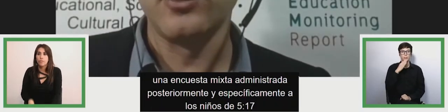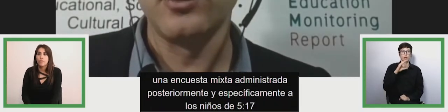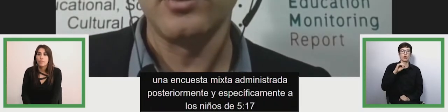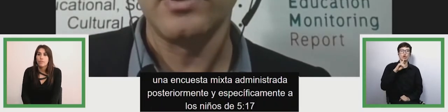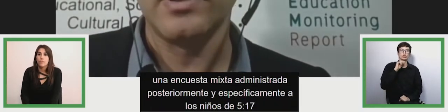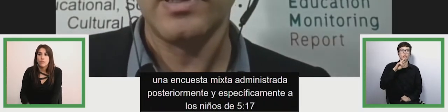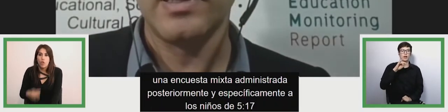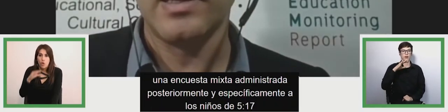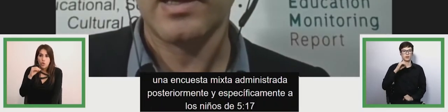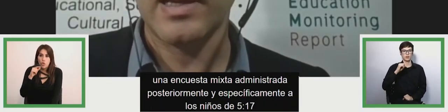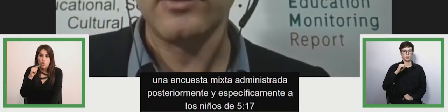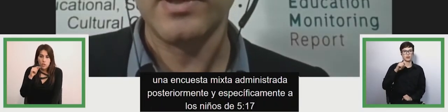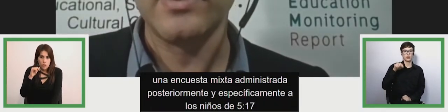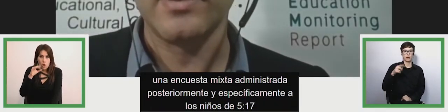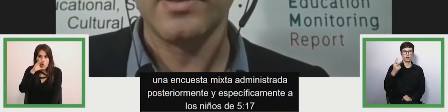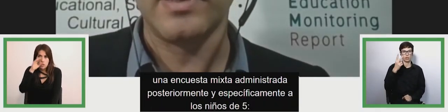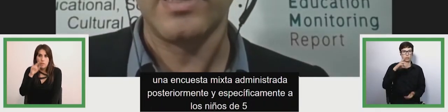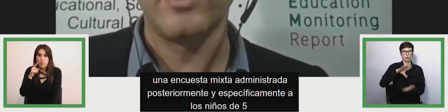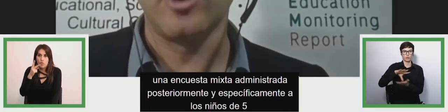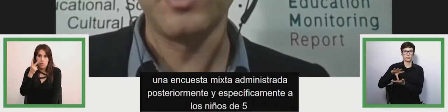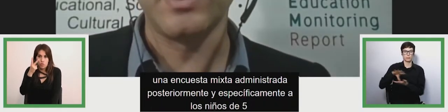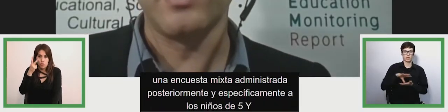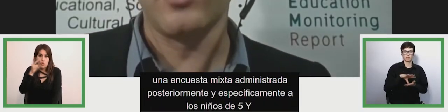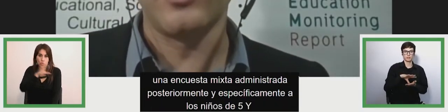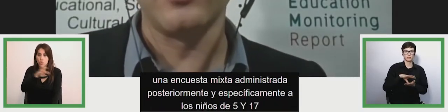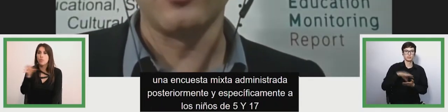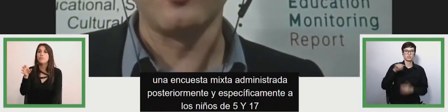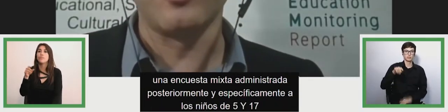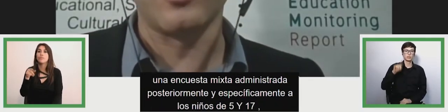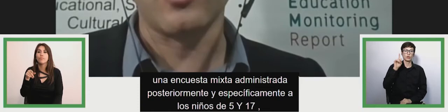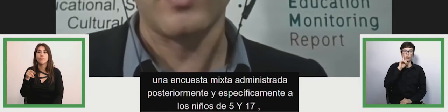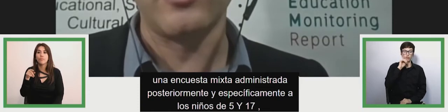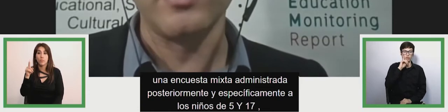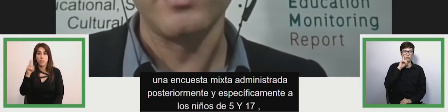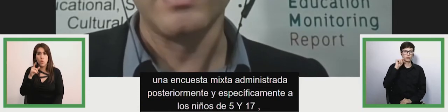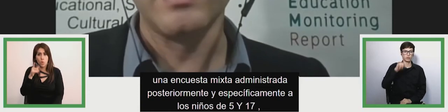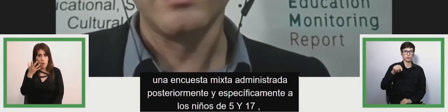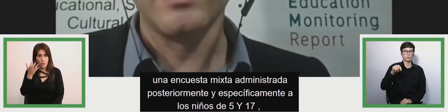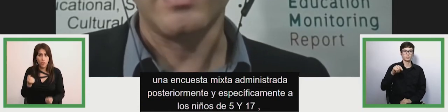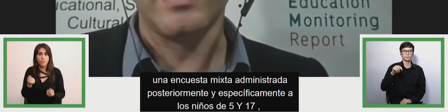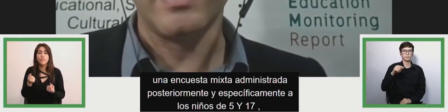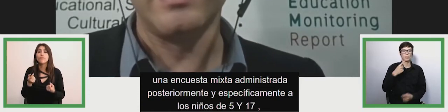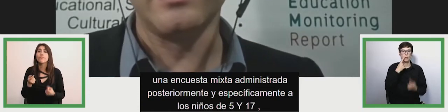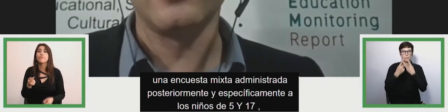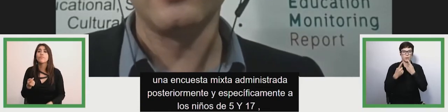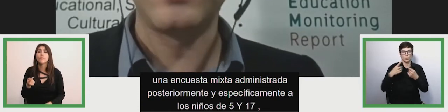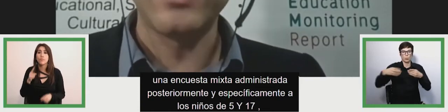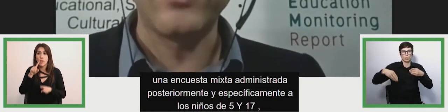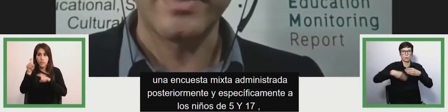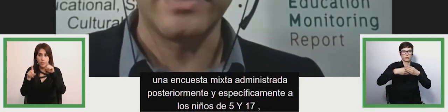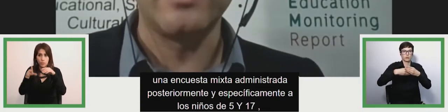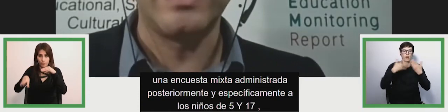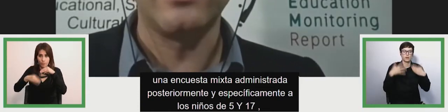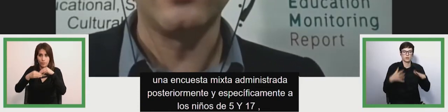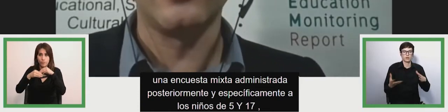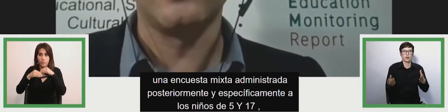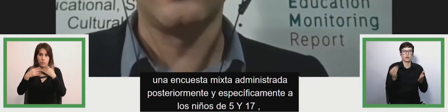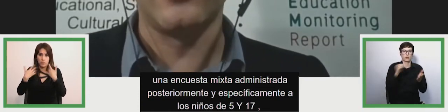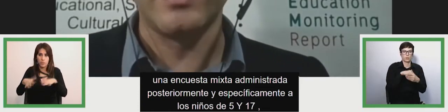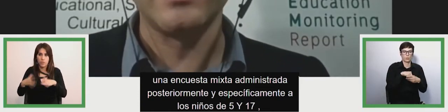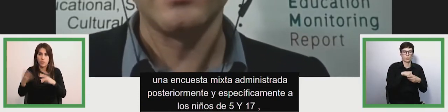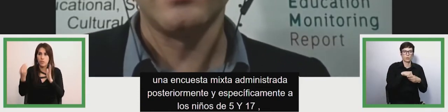son los dos países que han tenido las preguntas del Washington Group en